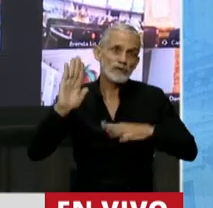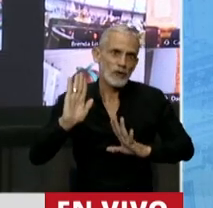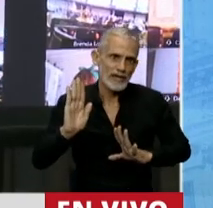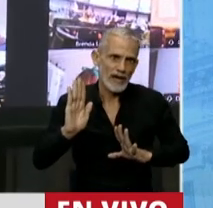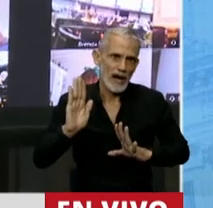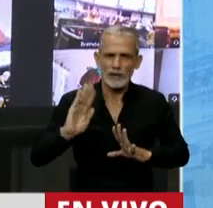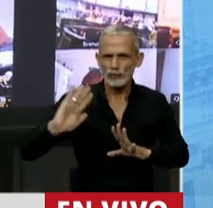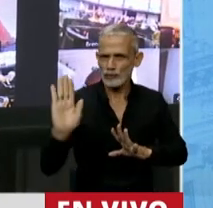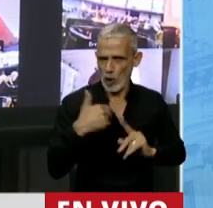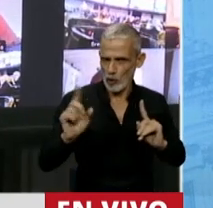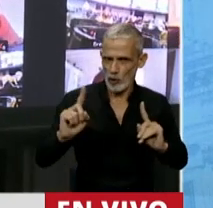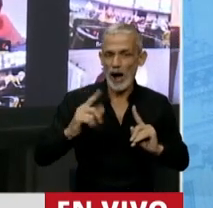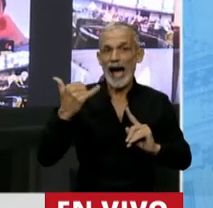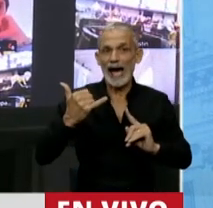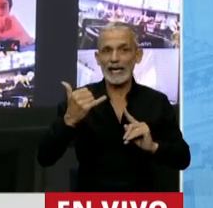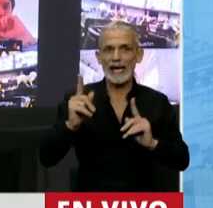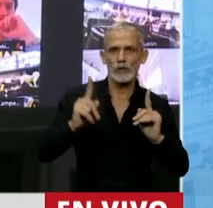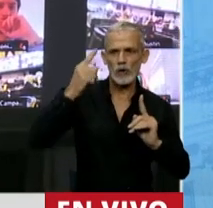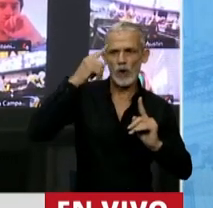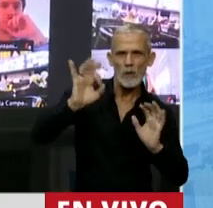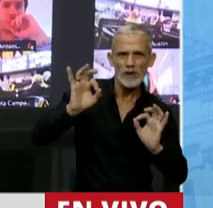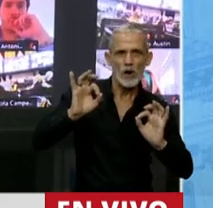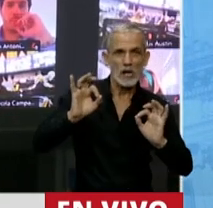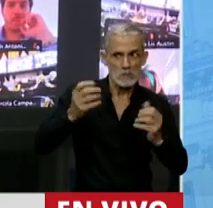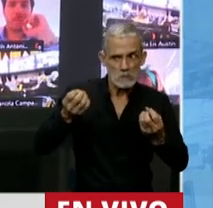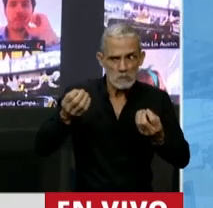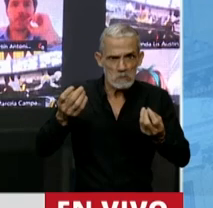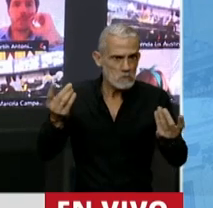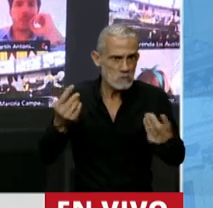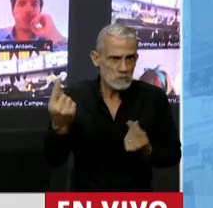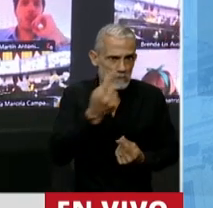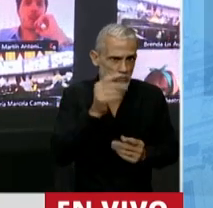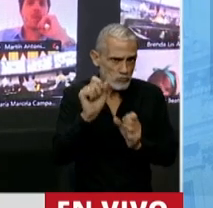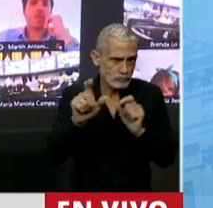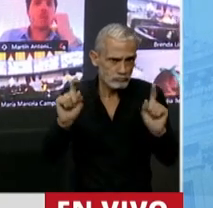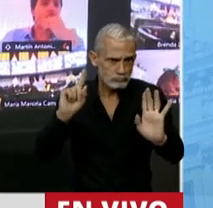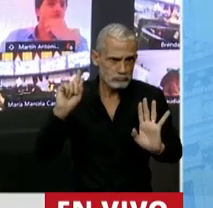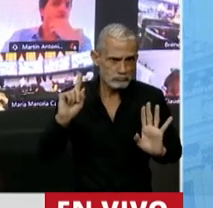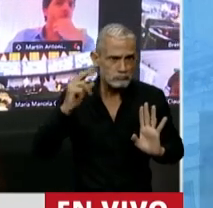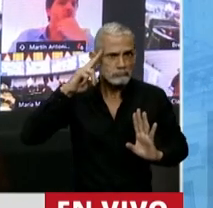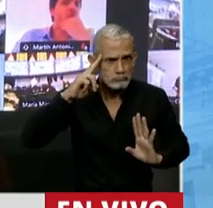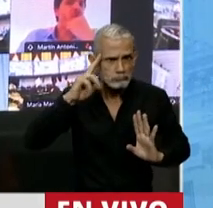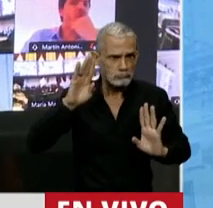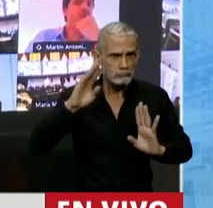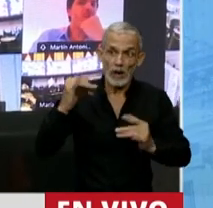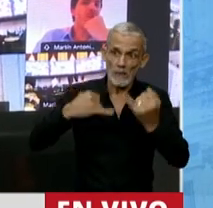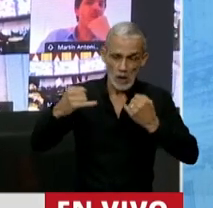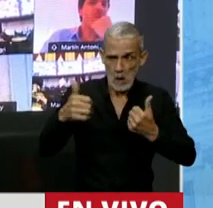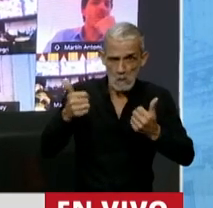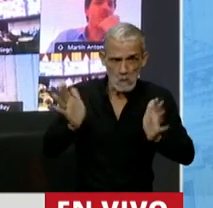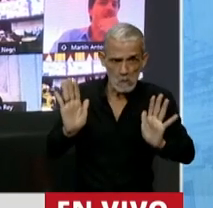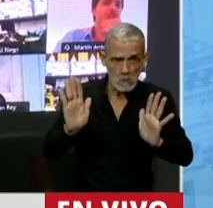porque hay posiciones que con mucha razonabilidad y con respetables argumentos